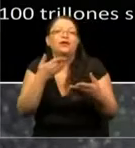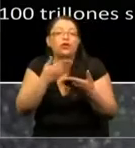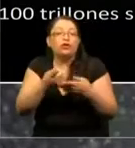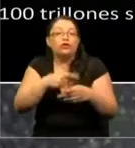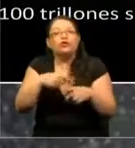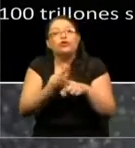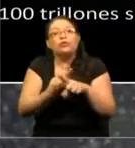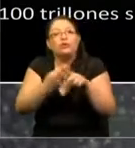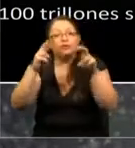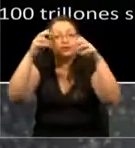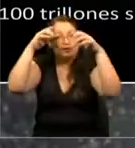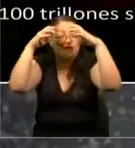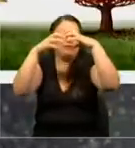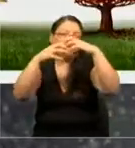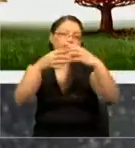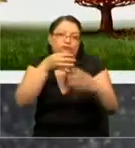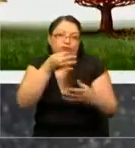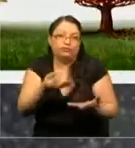el cerebro.